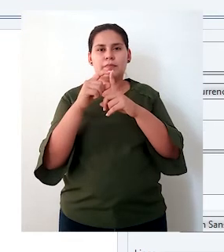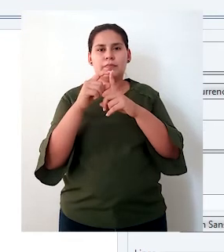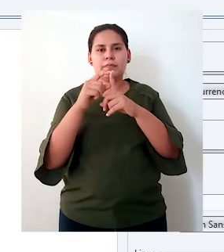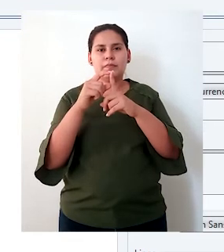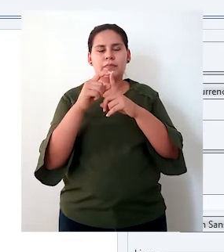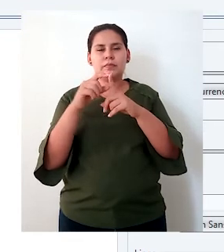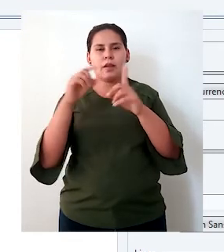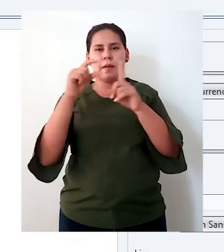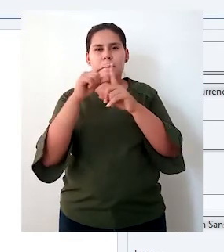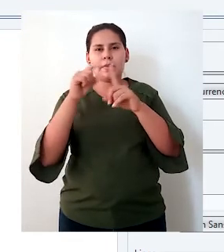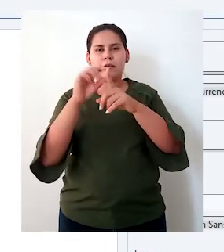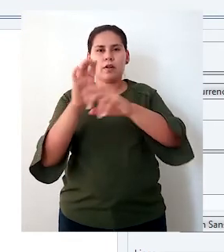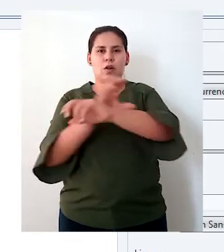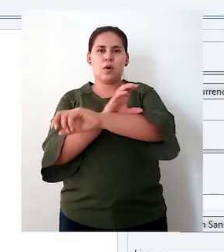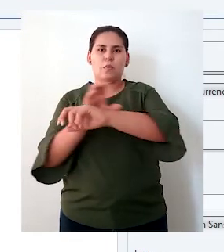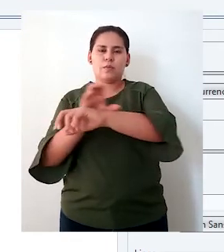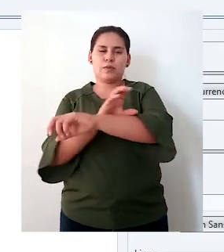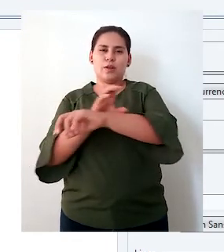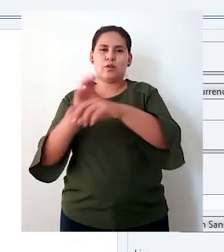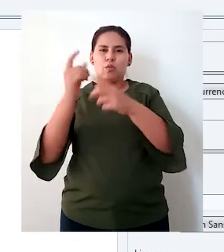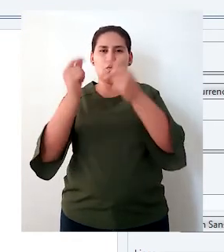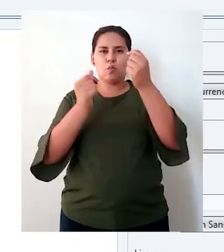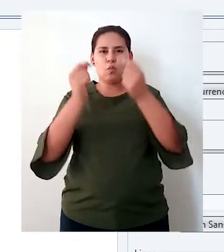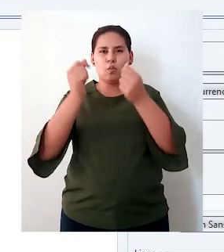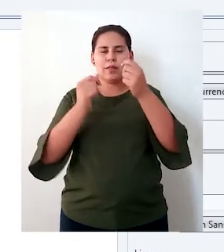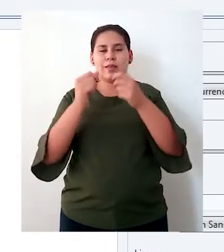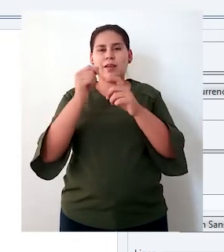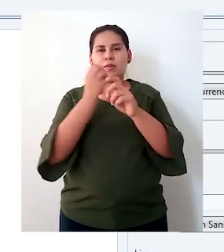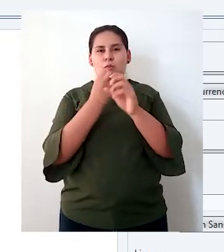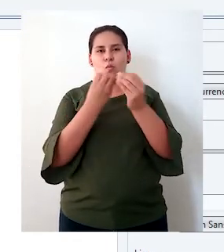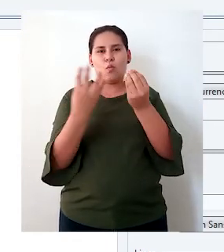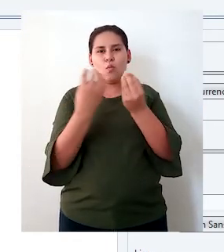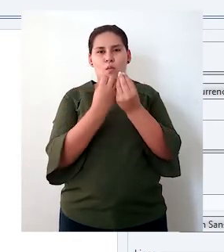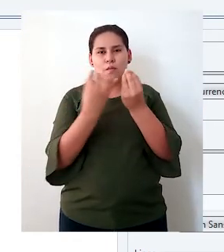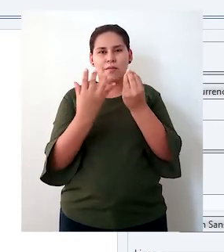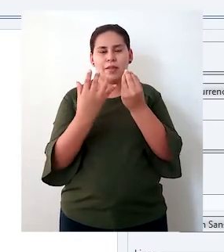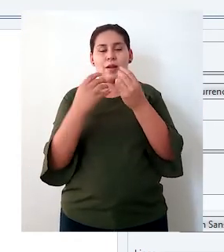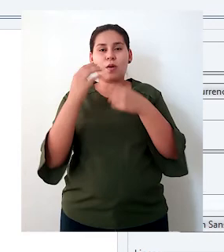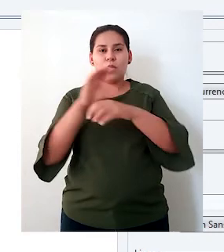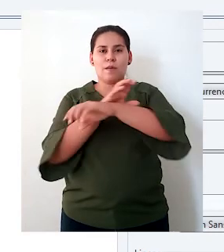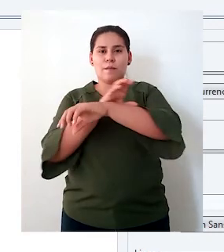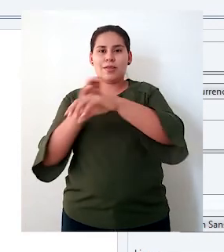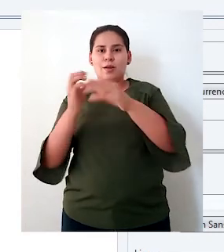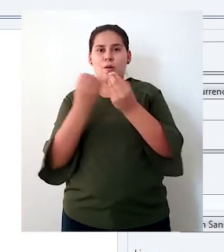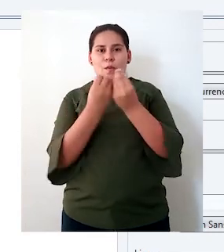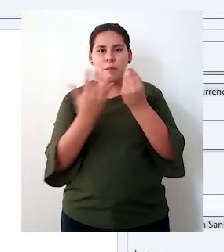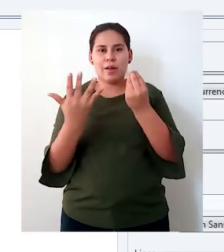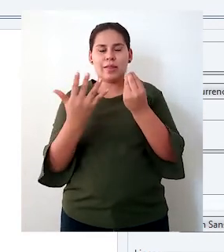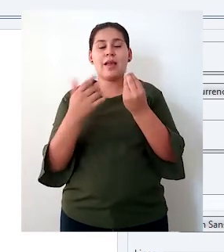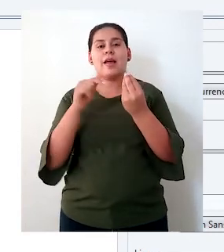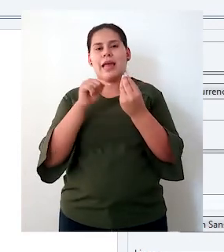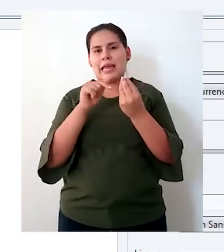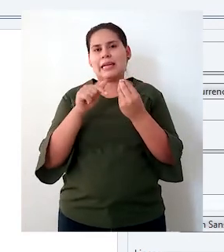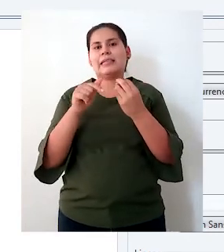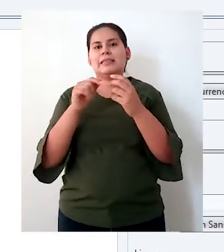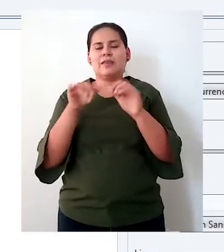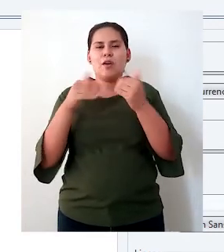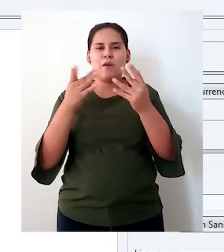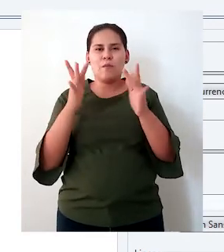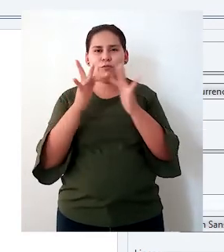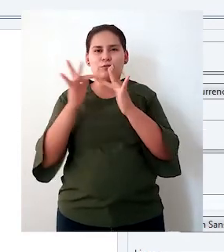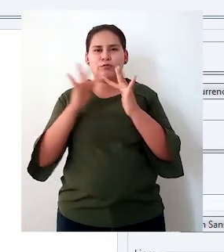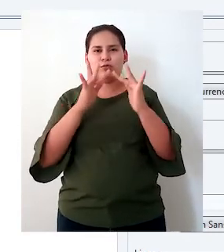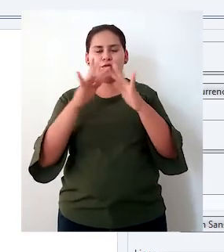Computing o computación cuántica, que era una de las palabras que más correlación